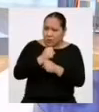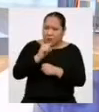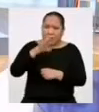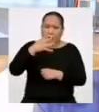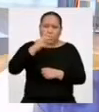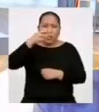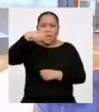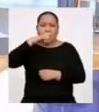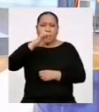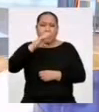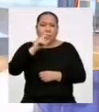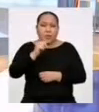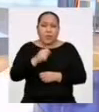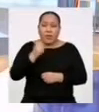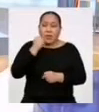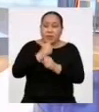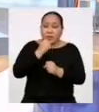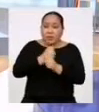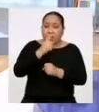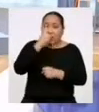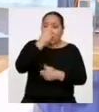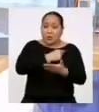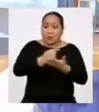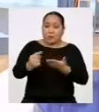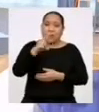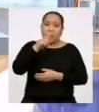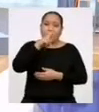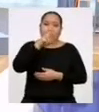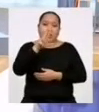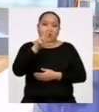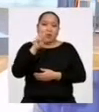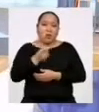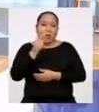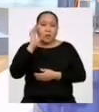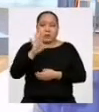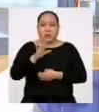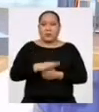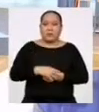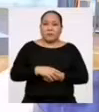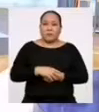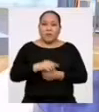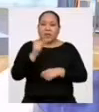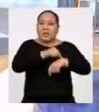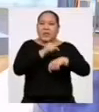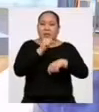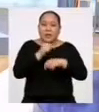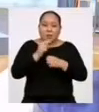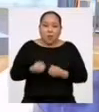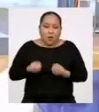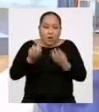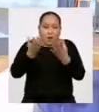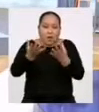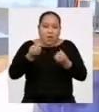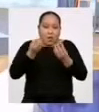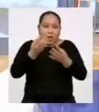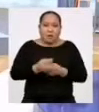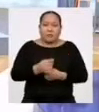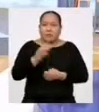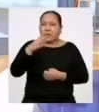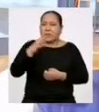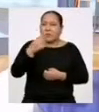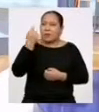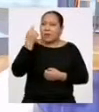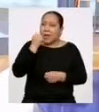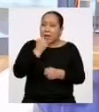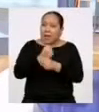semanales de las y los docentes es de 23,5. Es decir, el tiempo dedicado por cada docente a